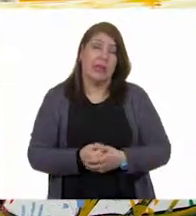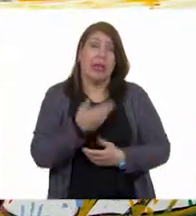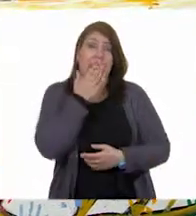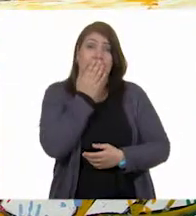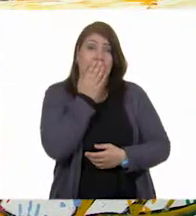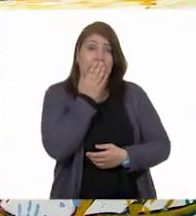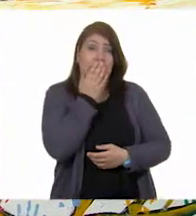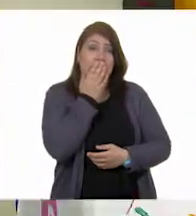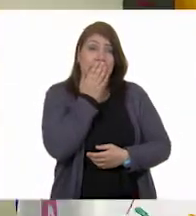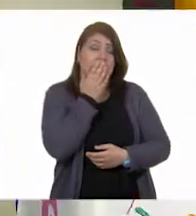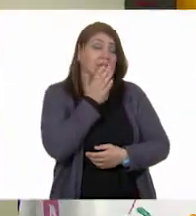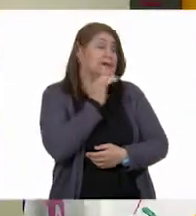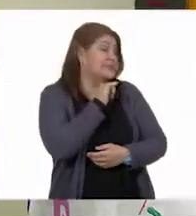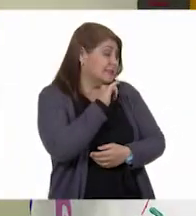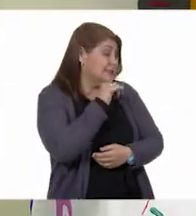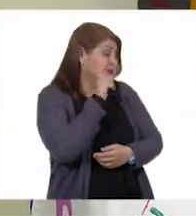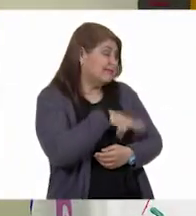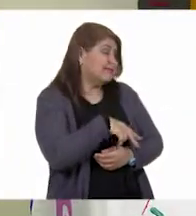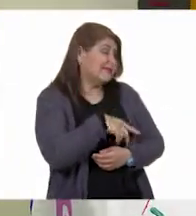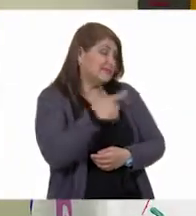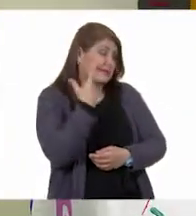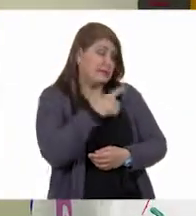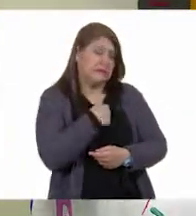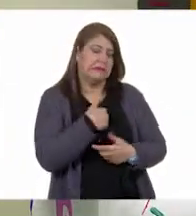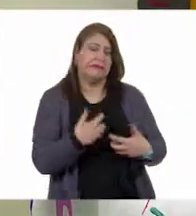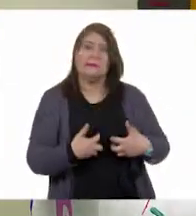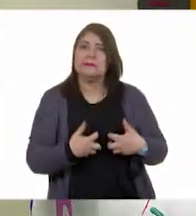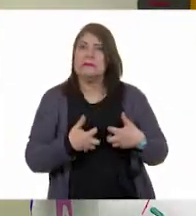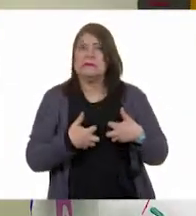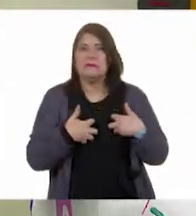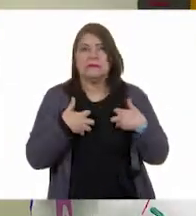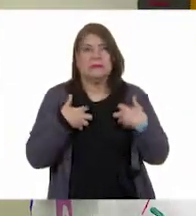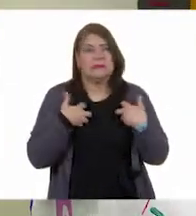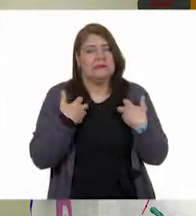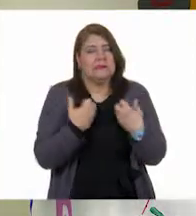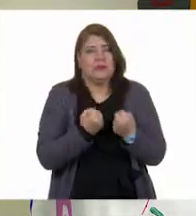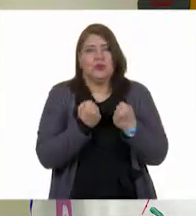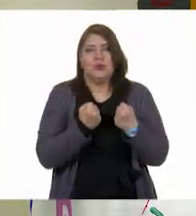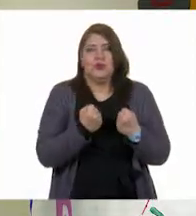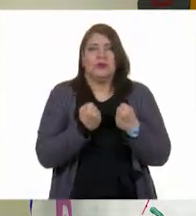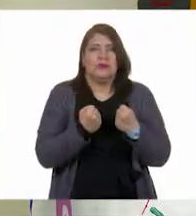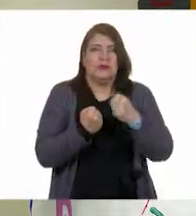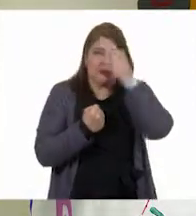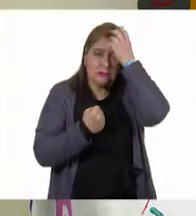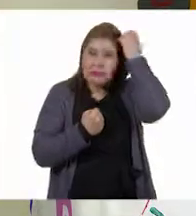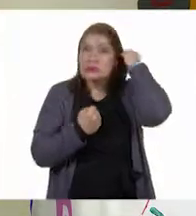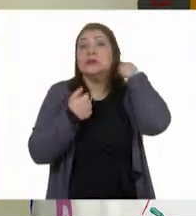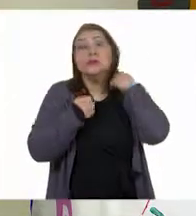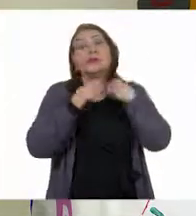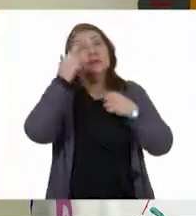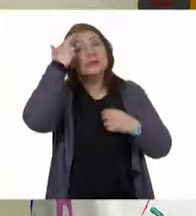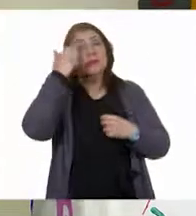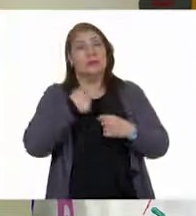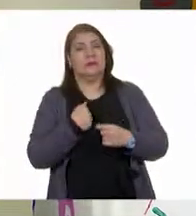fue muy triste, Gloria. Obviamente, enojé mucho al principio y me acuerdo que mientras iba caminando para